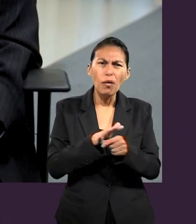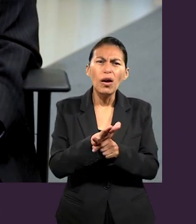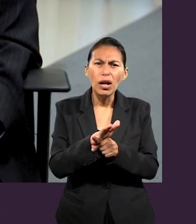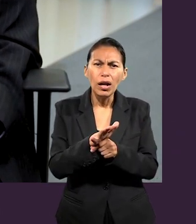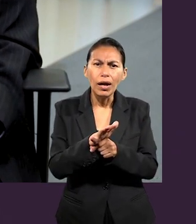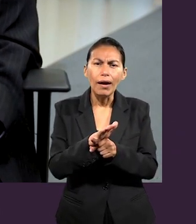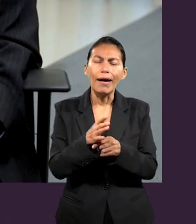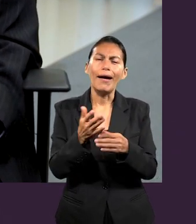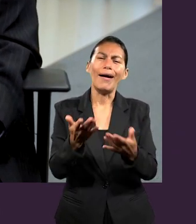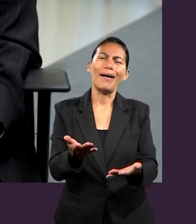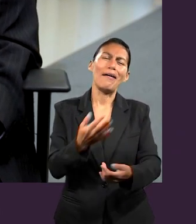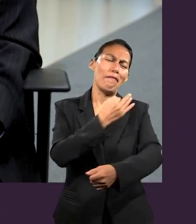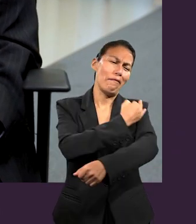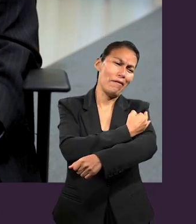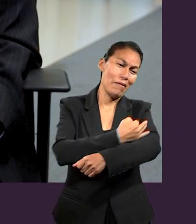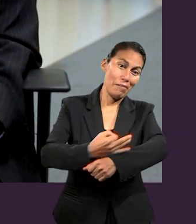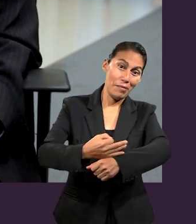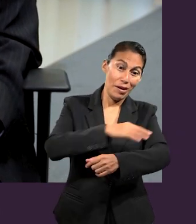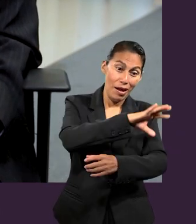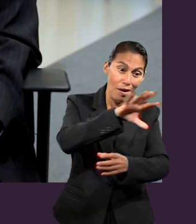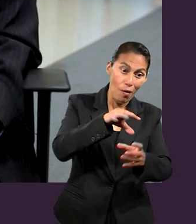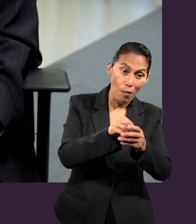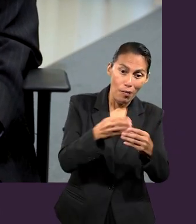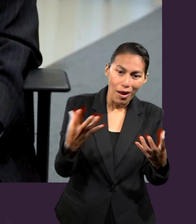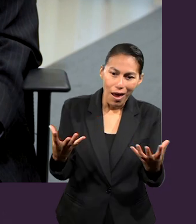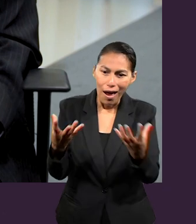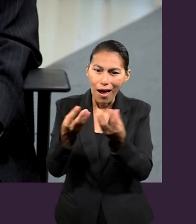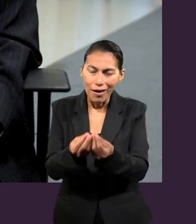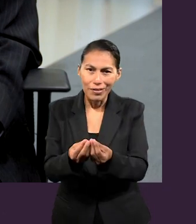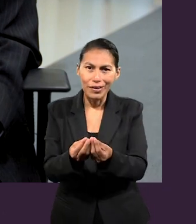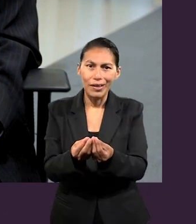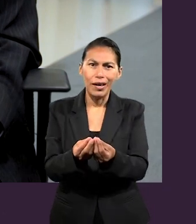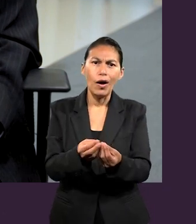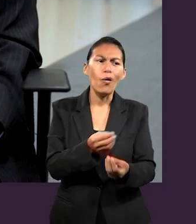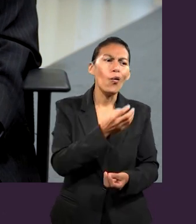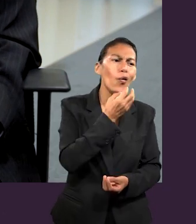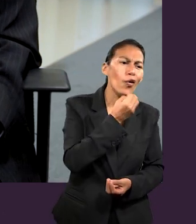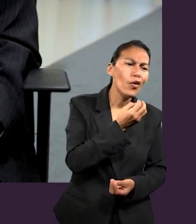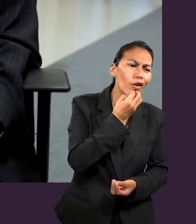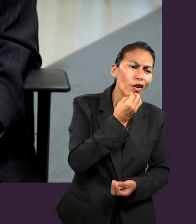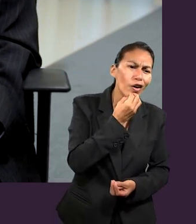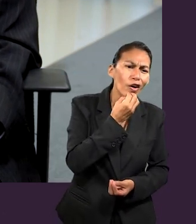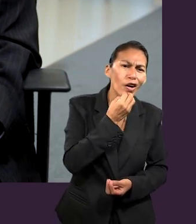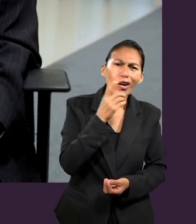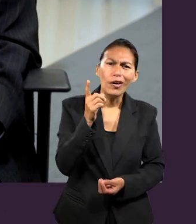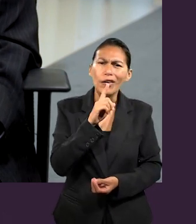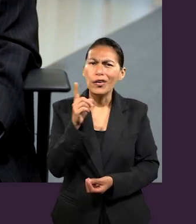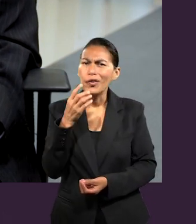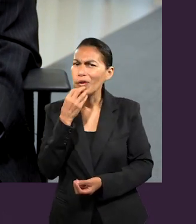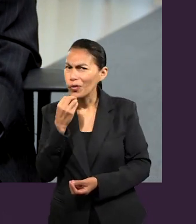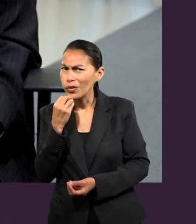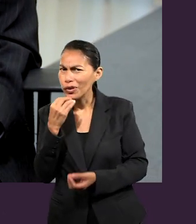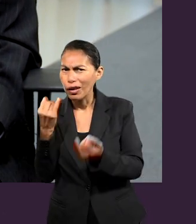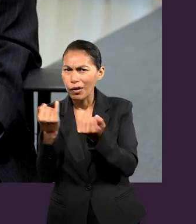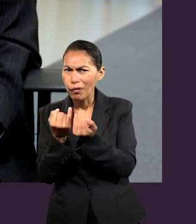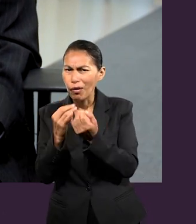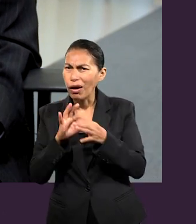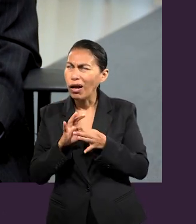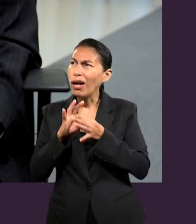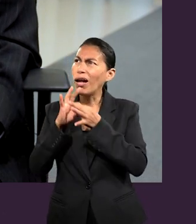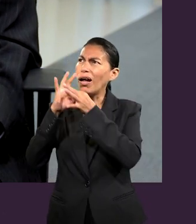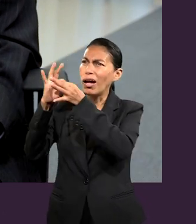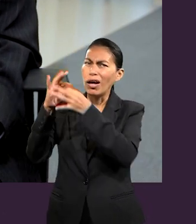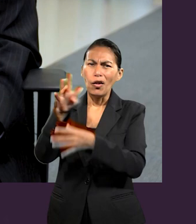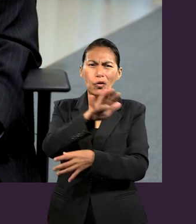familia, su familia, tanto de judíos como de gentiles, en Cristo Jesús.